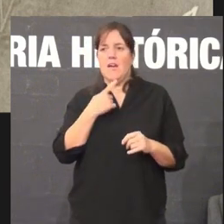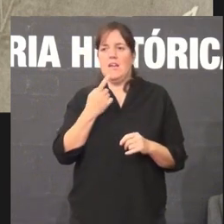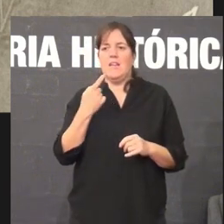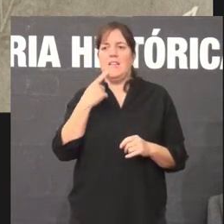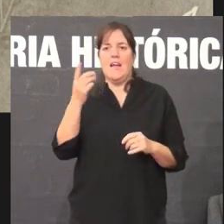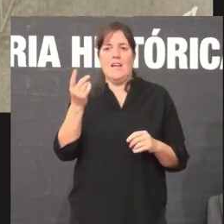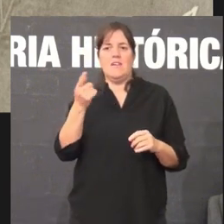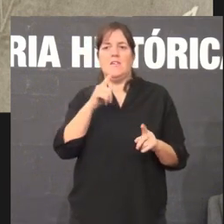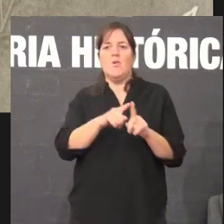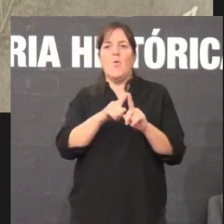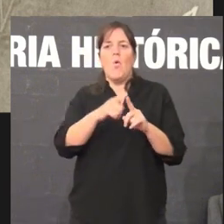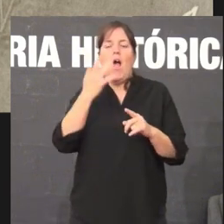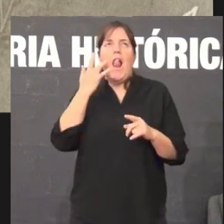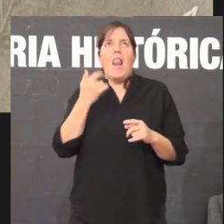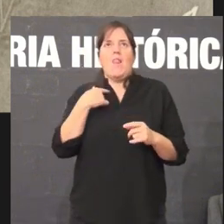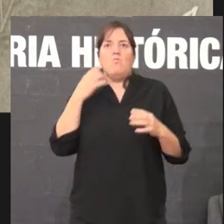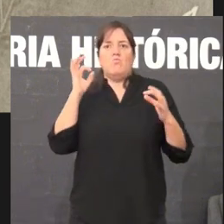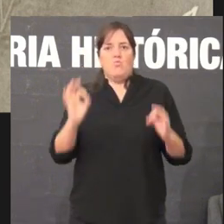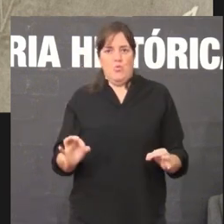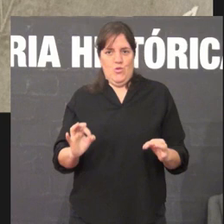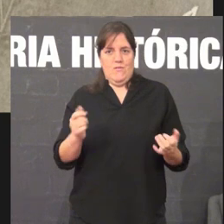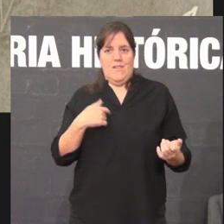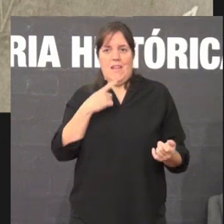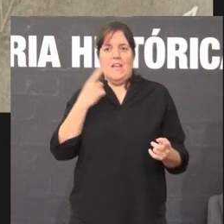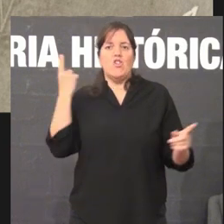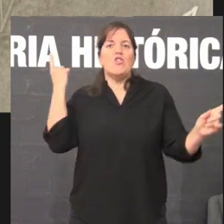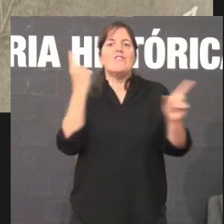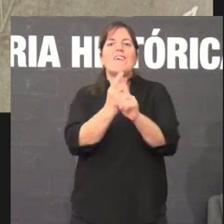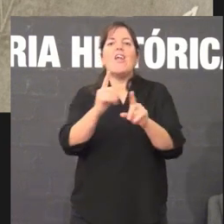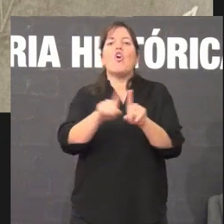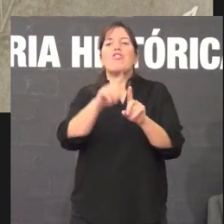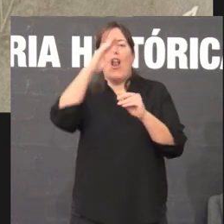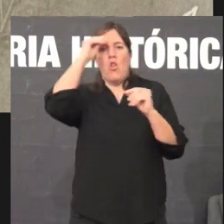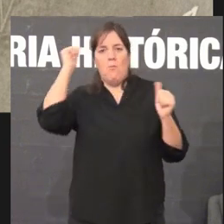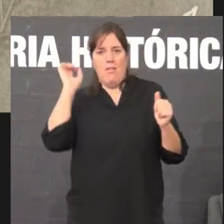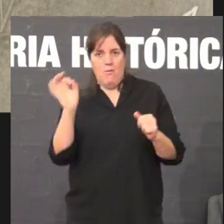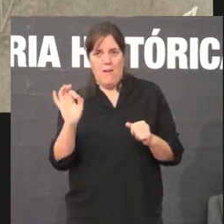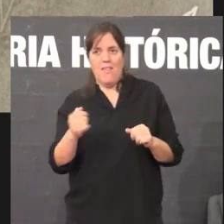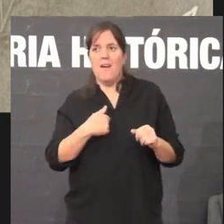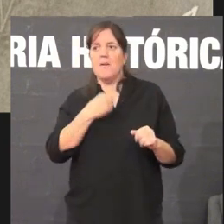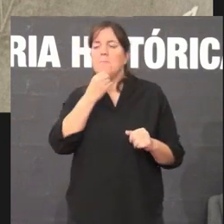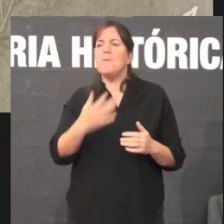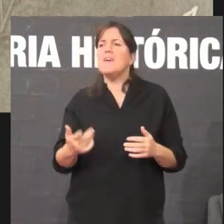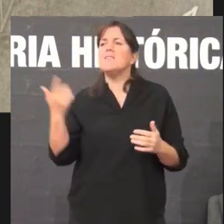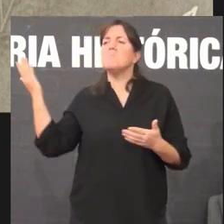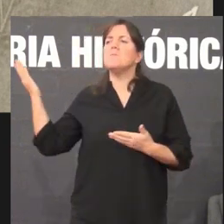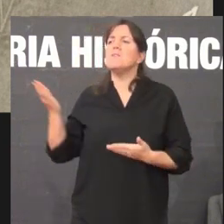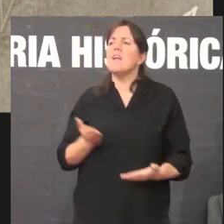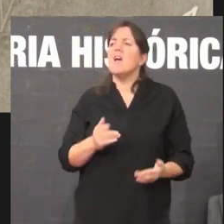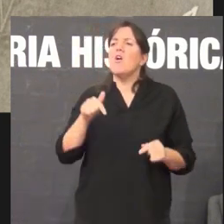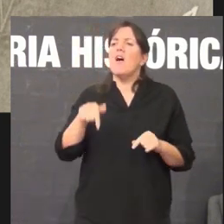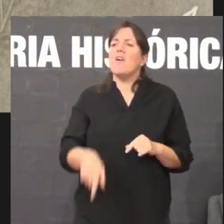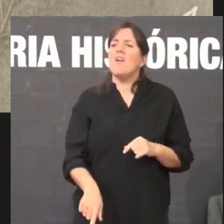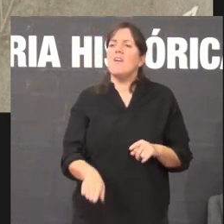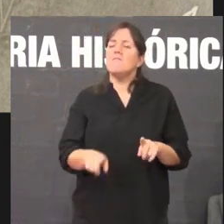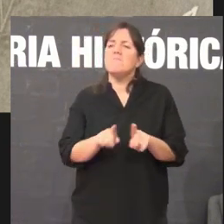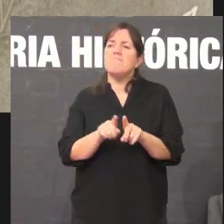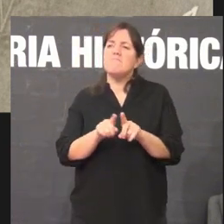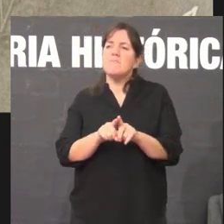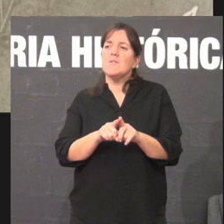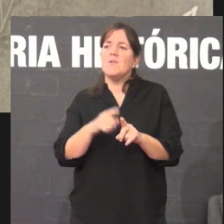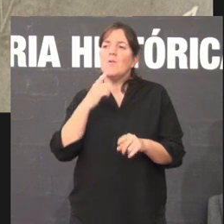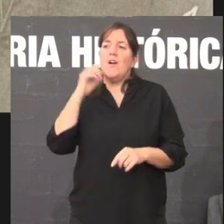higiénico, efectivamente, loitarmos contra a impunidade. Convidar-me a falar aquí nestas jornadas, porque